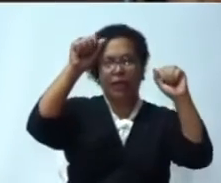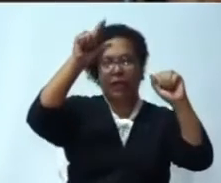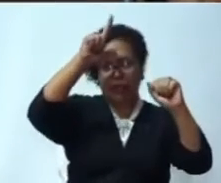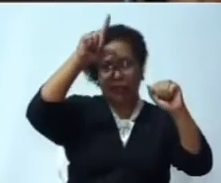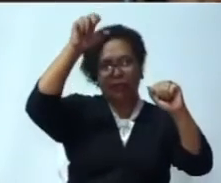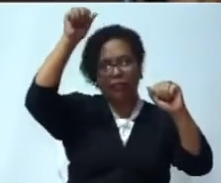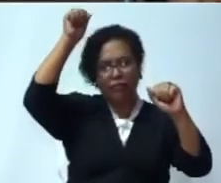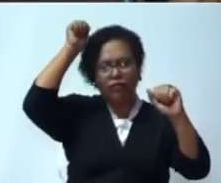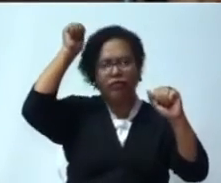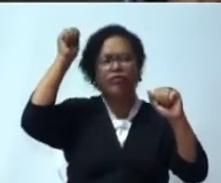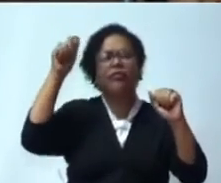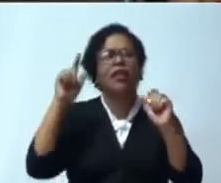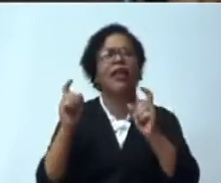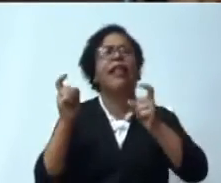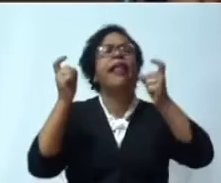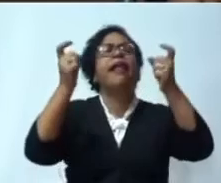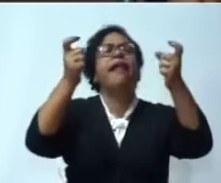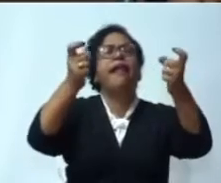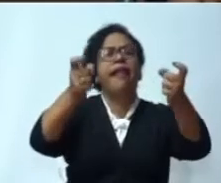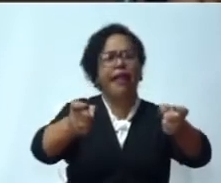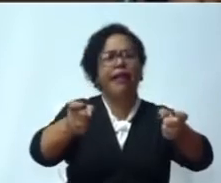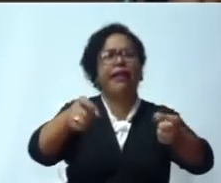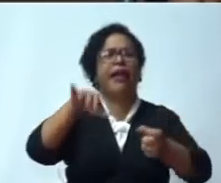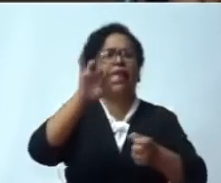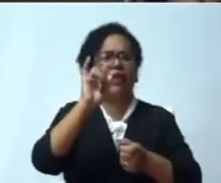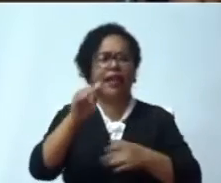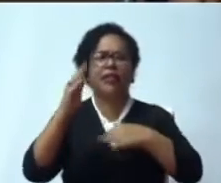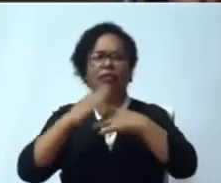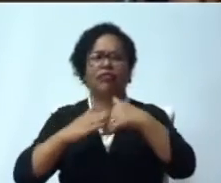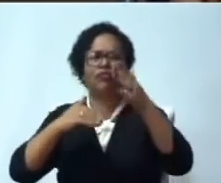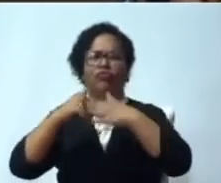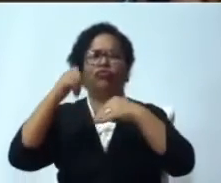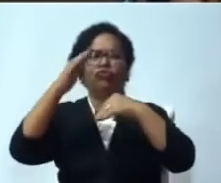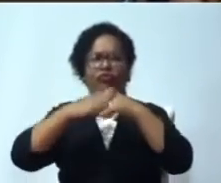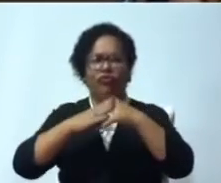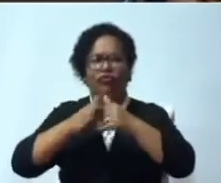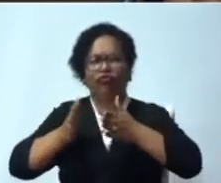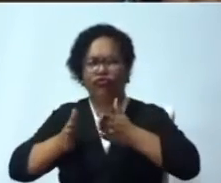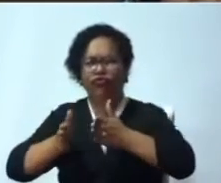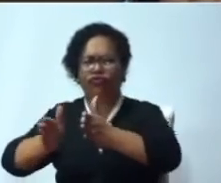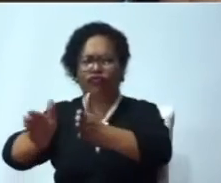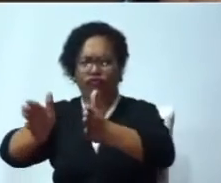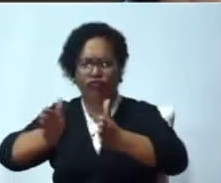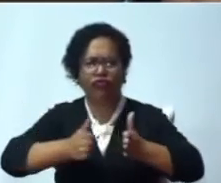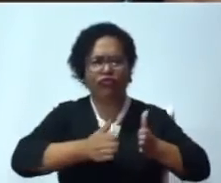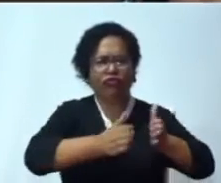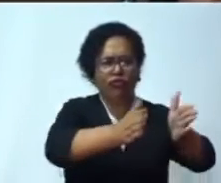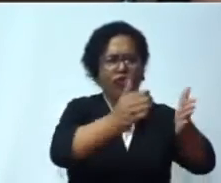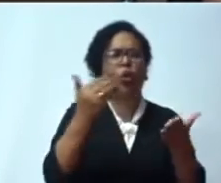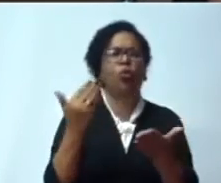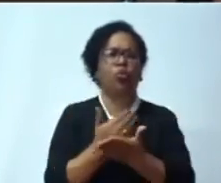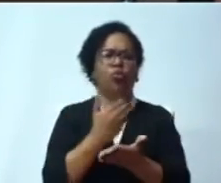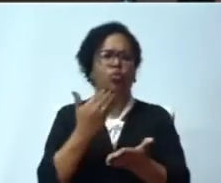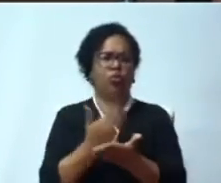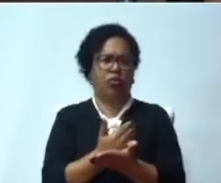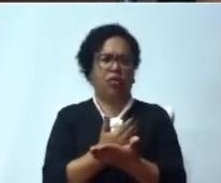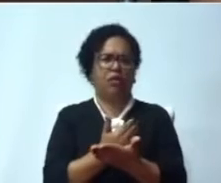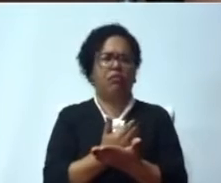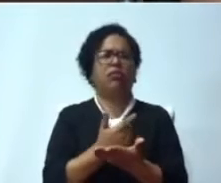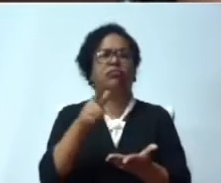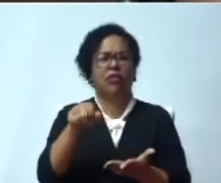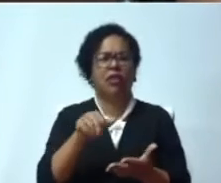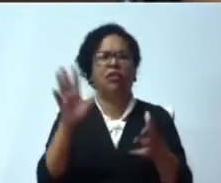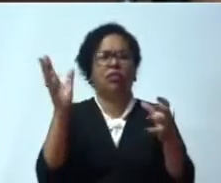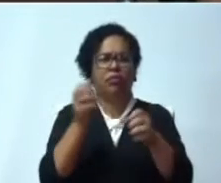carreteros que ambos sumados apenas llegan a 13 kilómetros. Por tanto, les